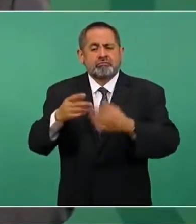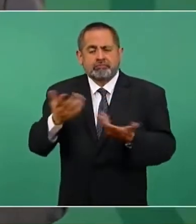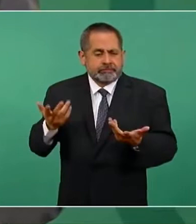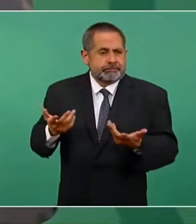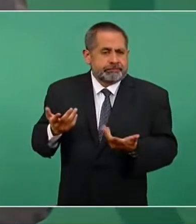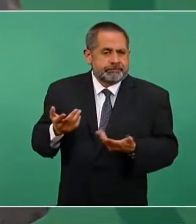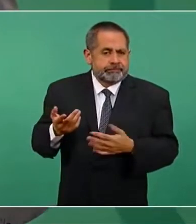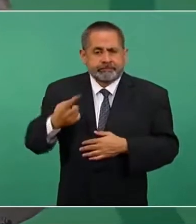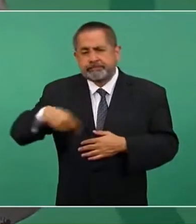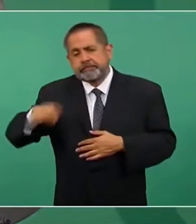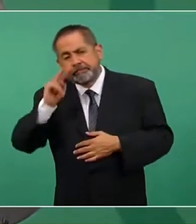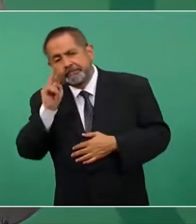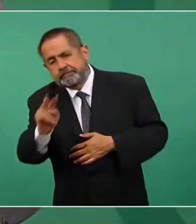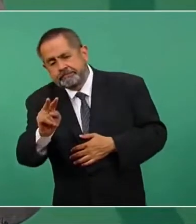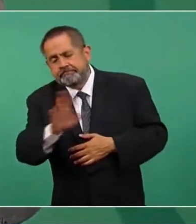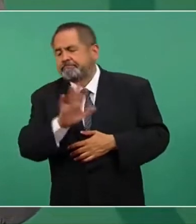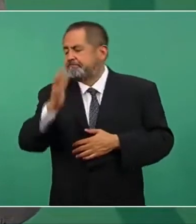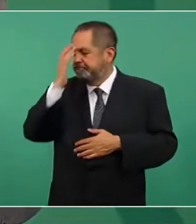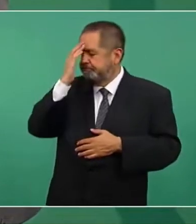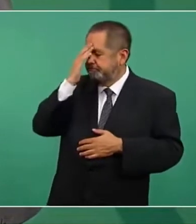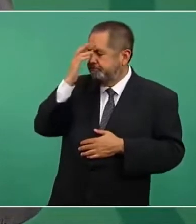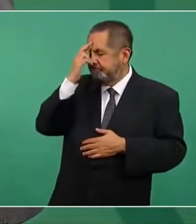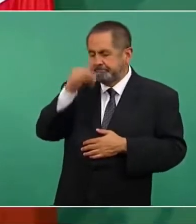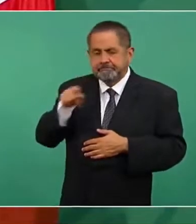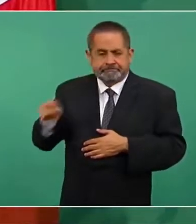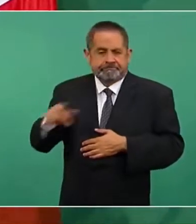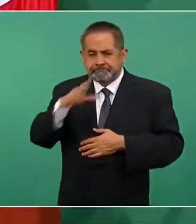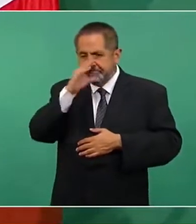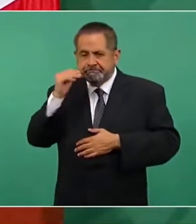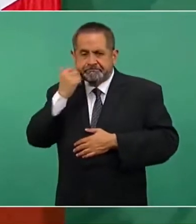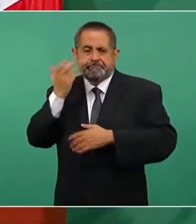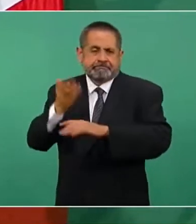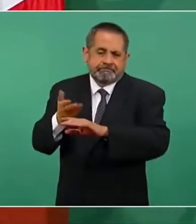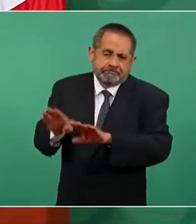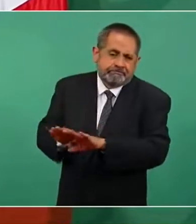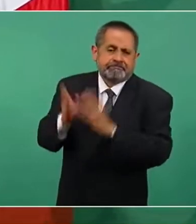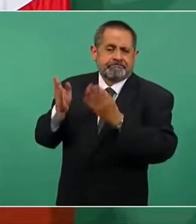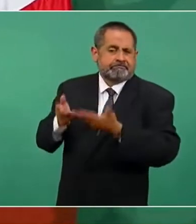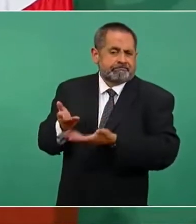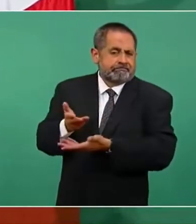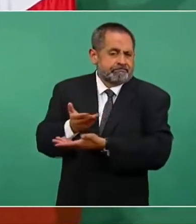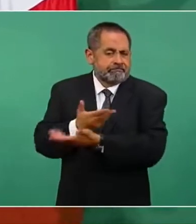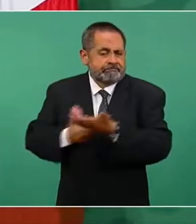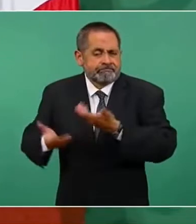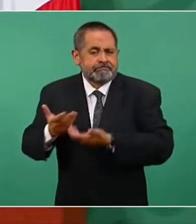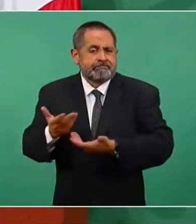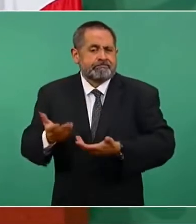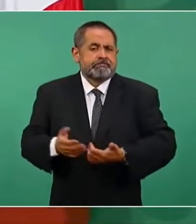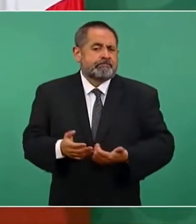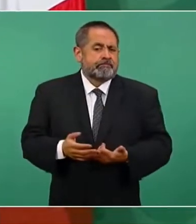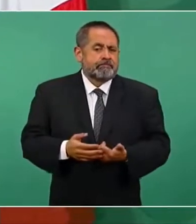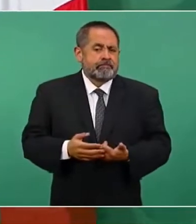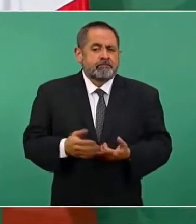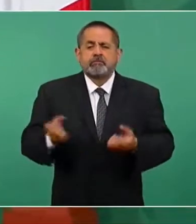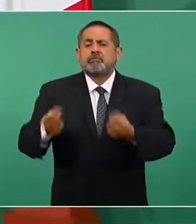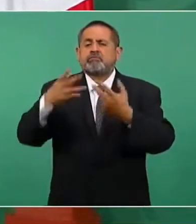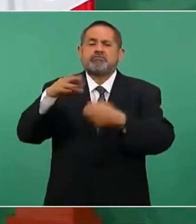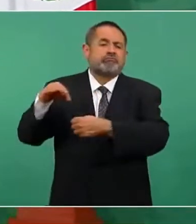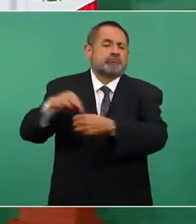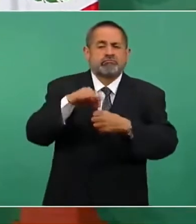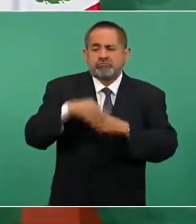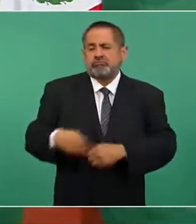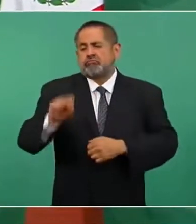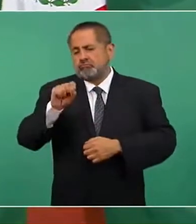sepamos cuántos votaron a favor